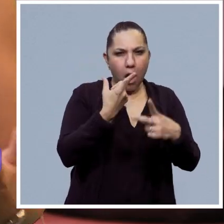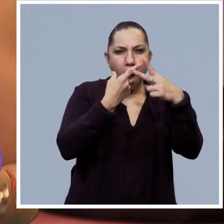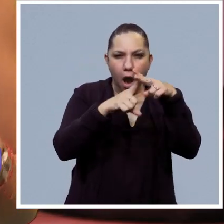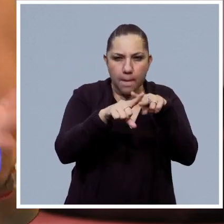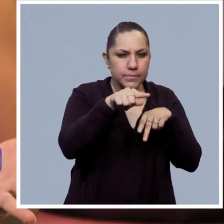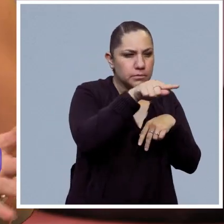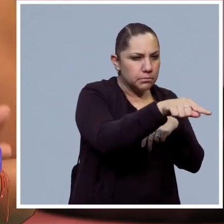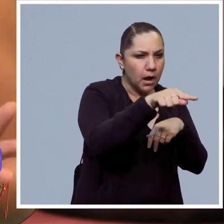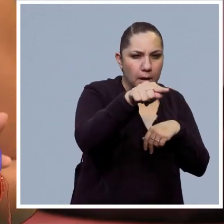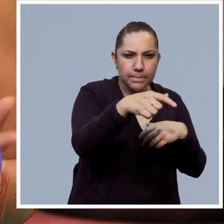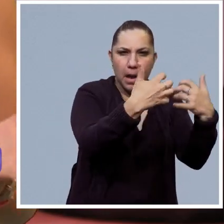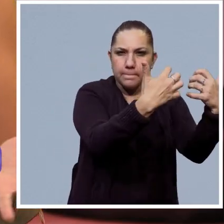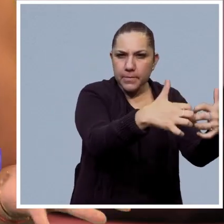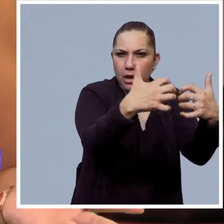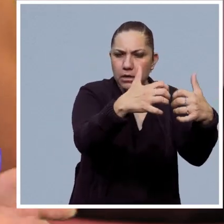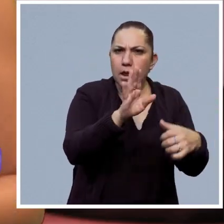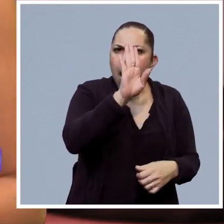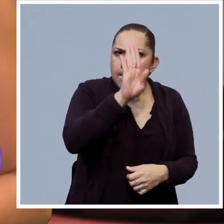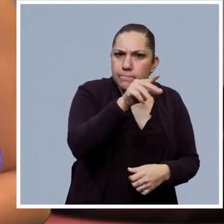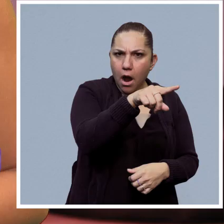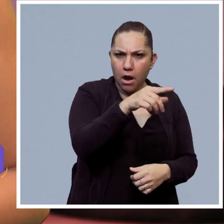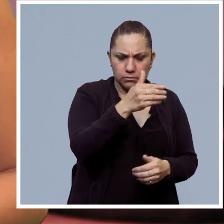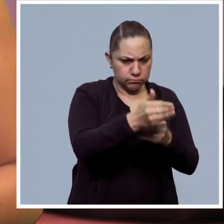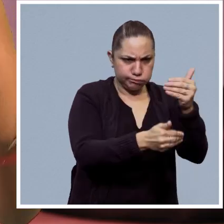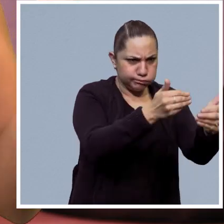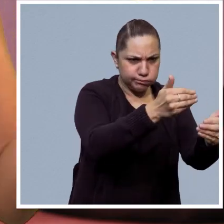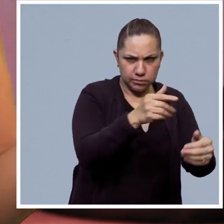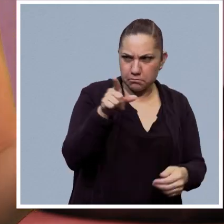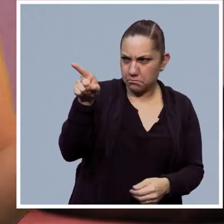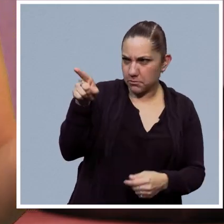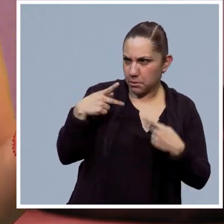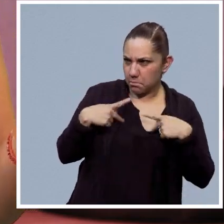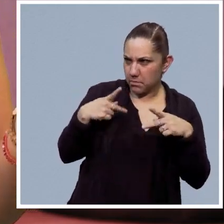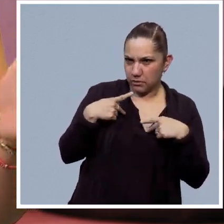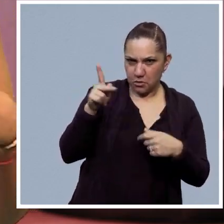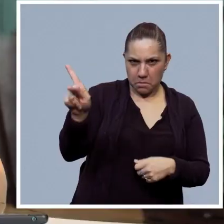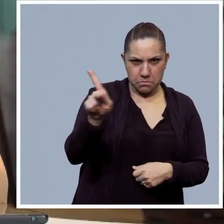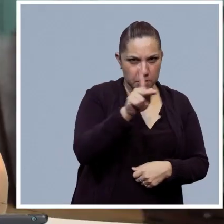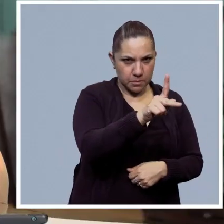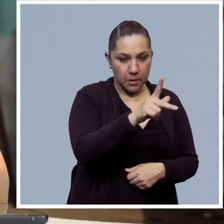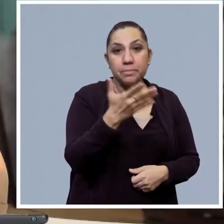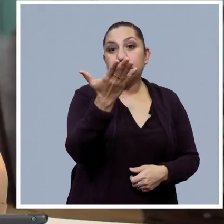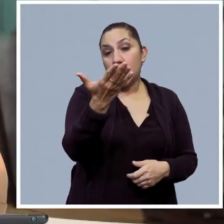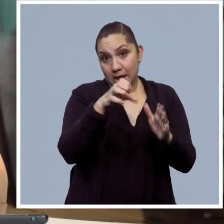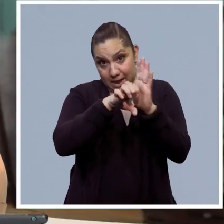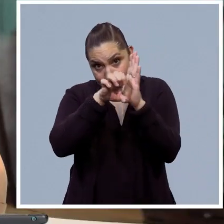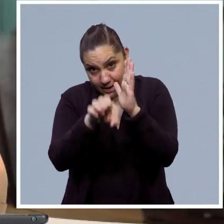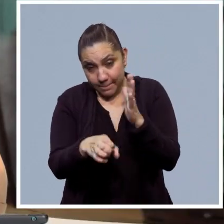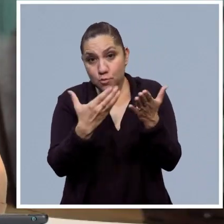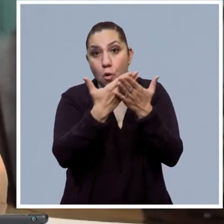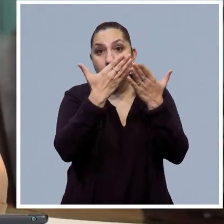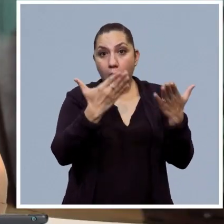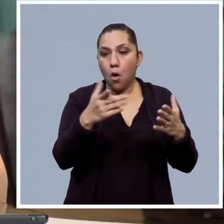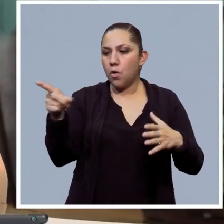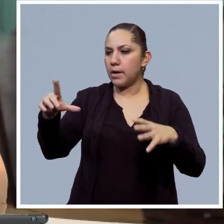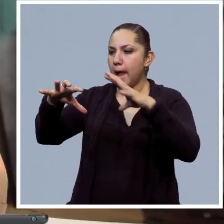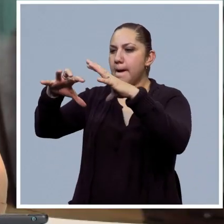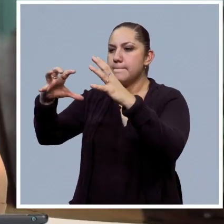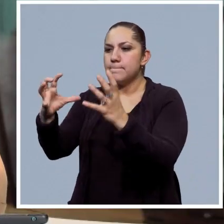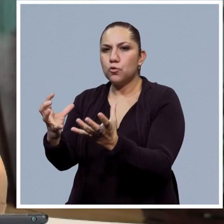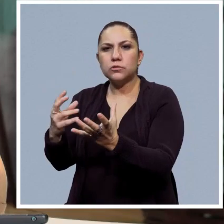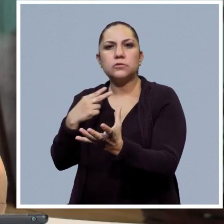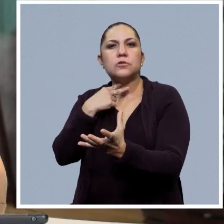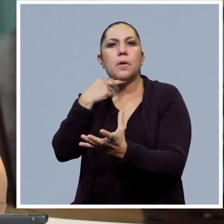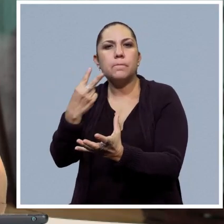algunas máquinas que pudieran imitar algunos comportamientos de los humanos. Hoy Frida ya podemos encontrar muchas herramientas como por ejemplo los asistentes